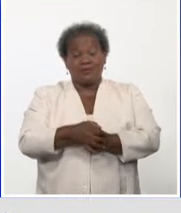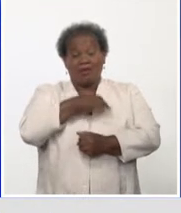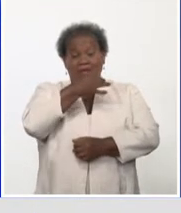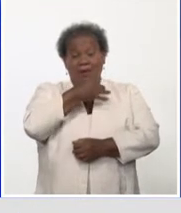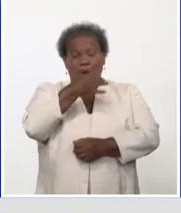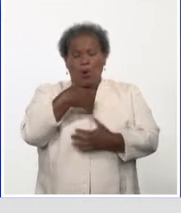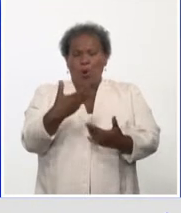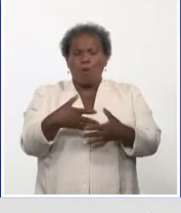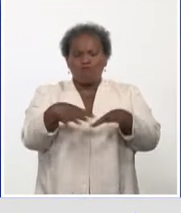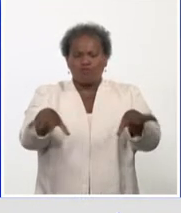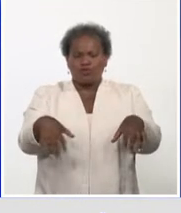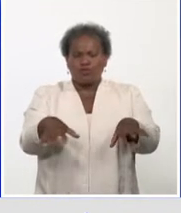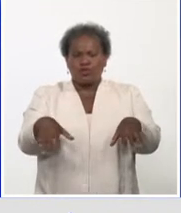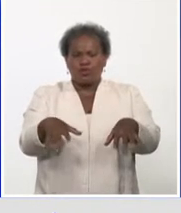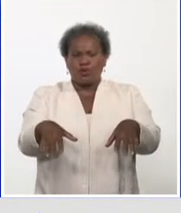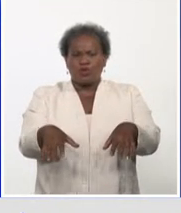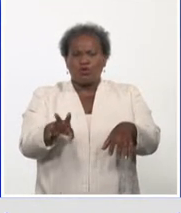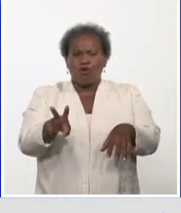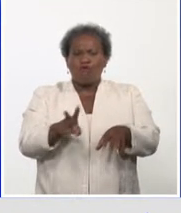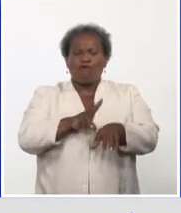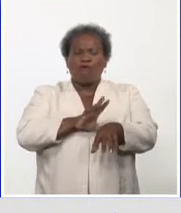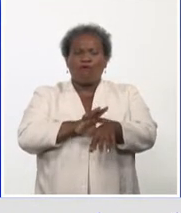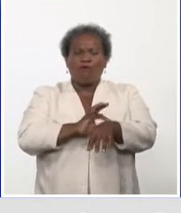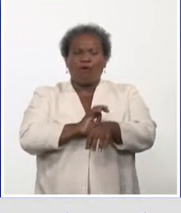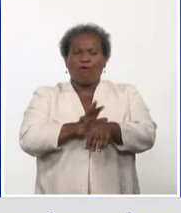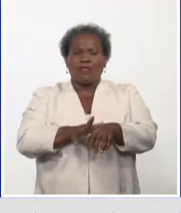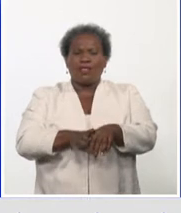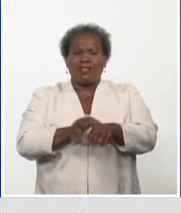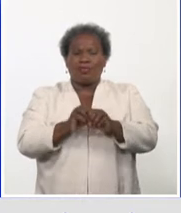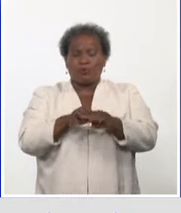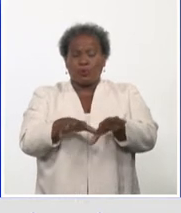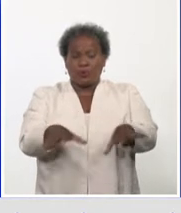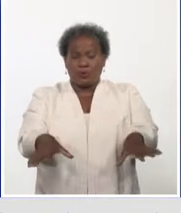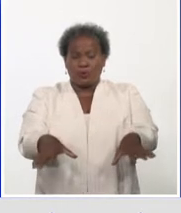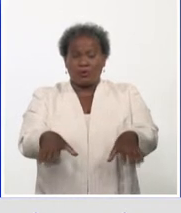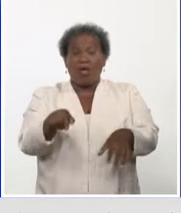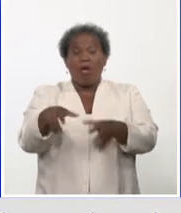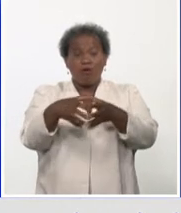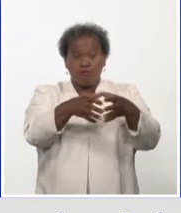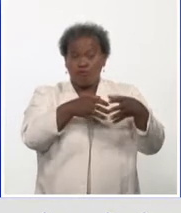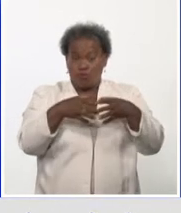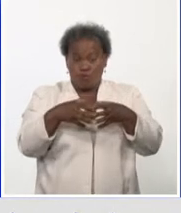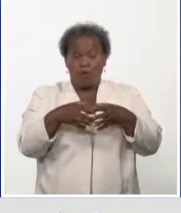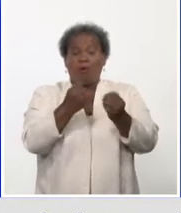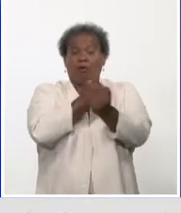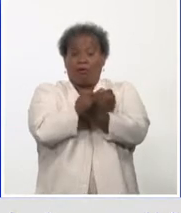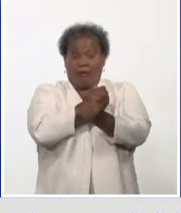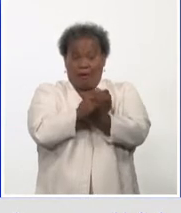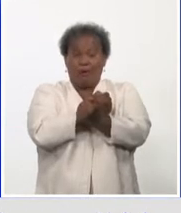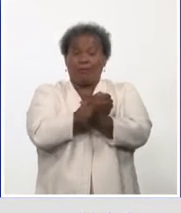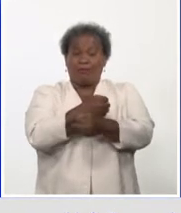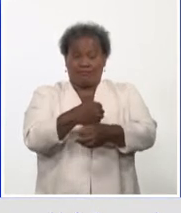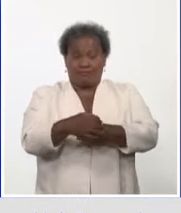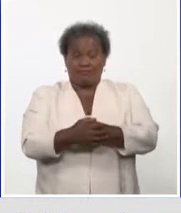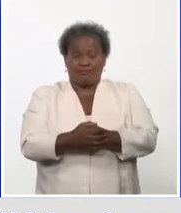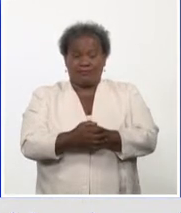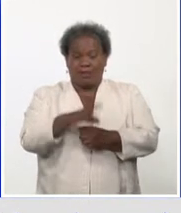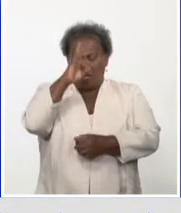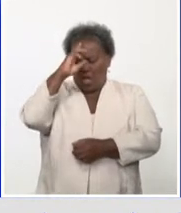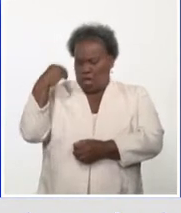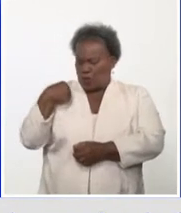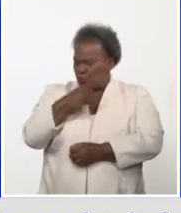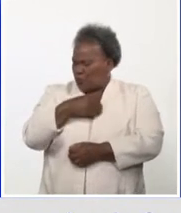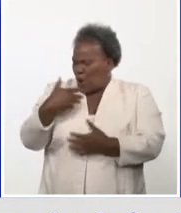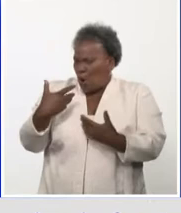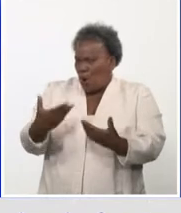situación de la epidemia, como todos decimos en estos grupos de riesgo y grupos vulnerables. Doctora, ¿cómo se ha comportado